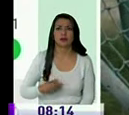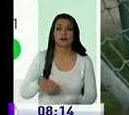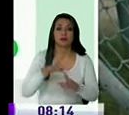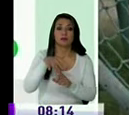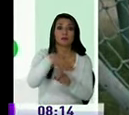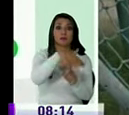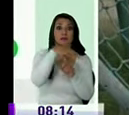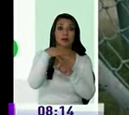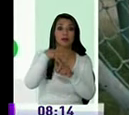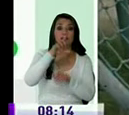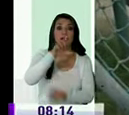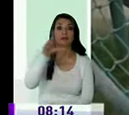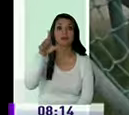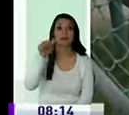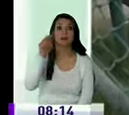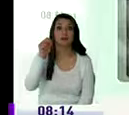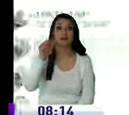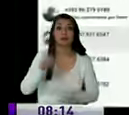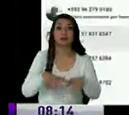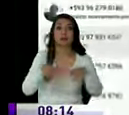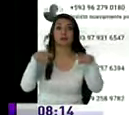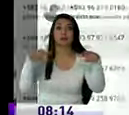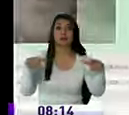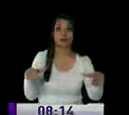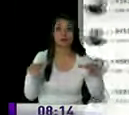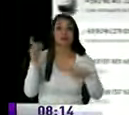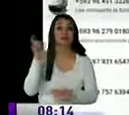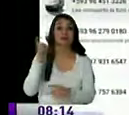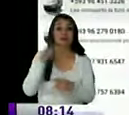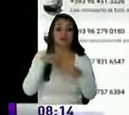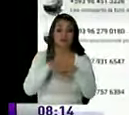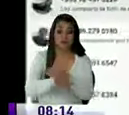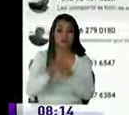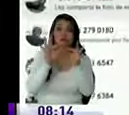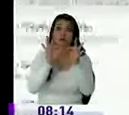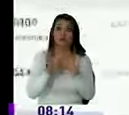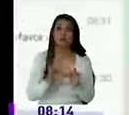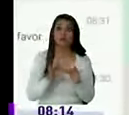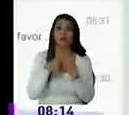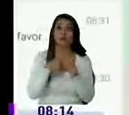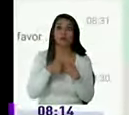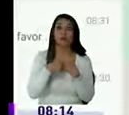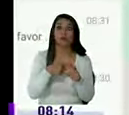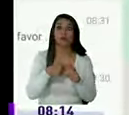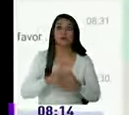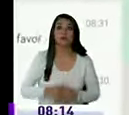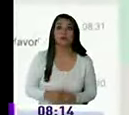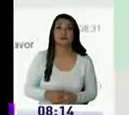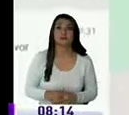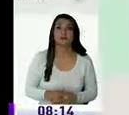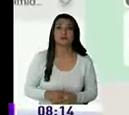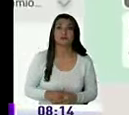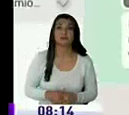se necesita la intervención inmediata este es el ciudadano que